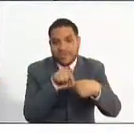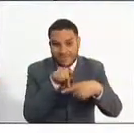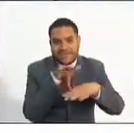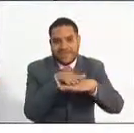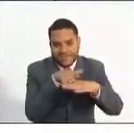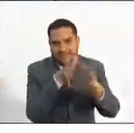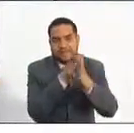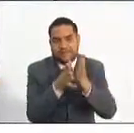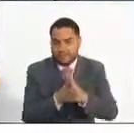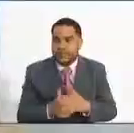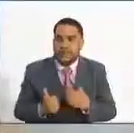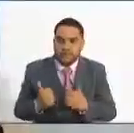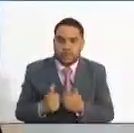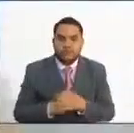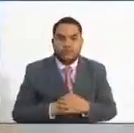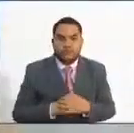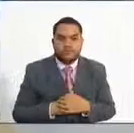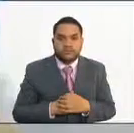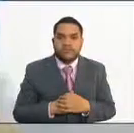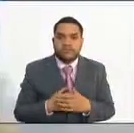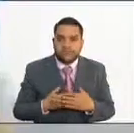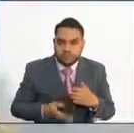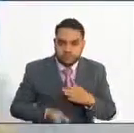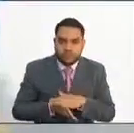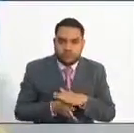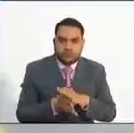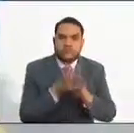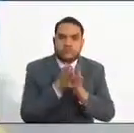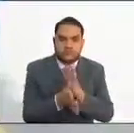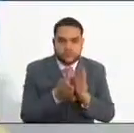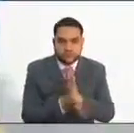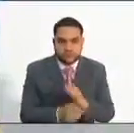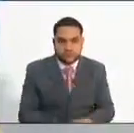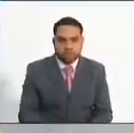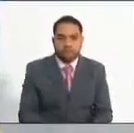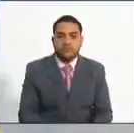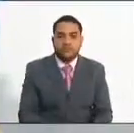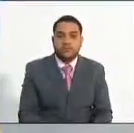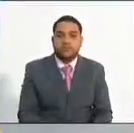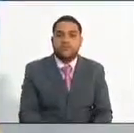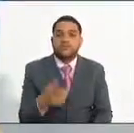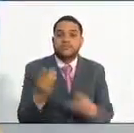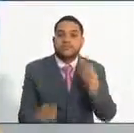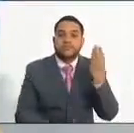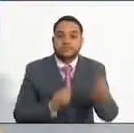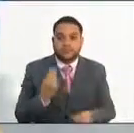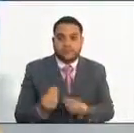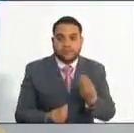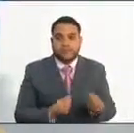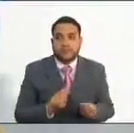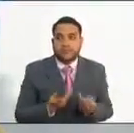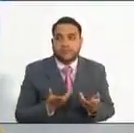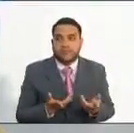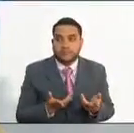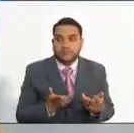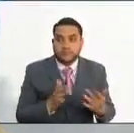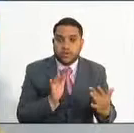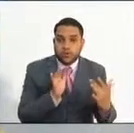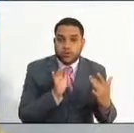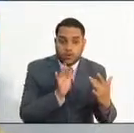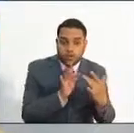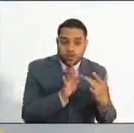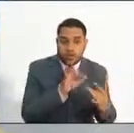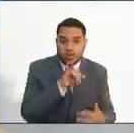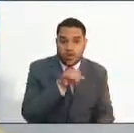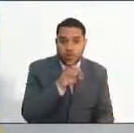comisión. Muy bien. Vamos a seguir avanzando. Quiero, antes de ir al contacto con el doctor